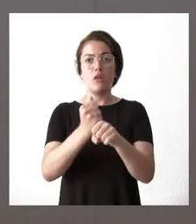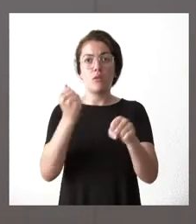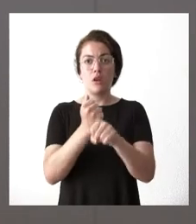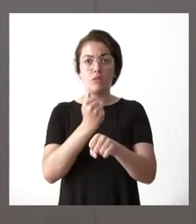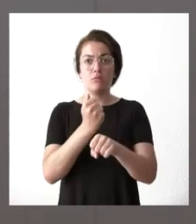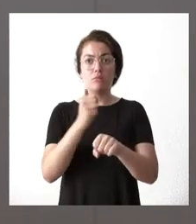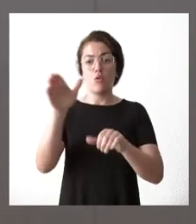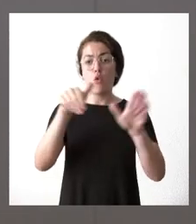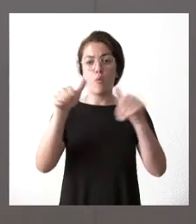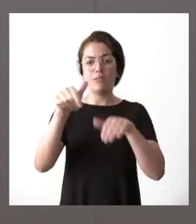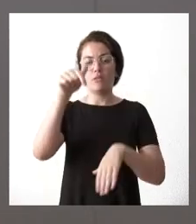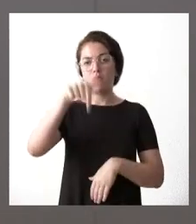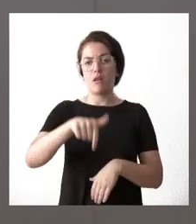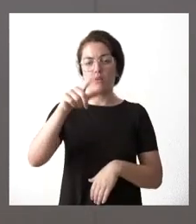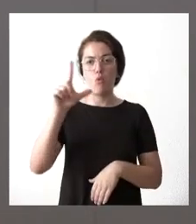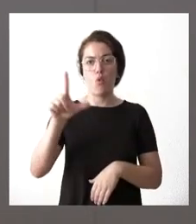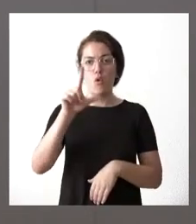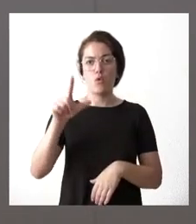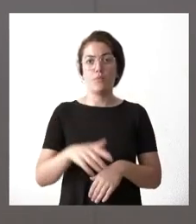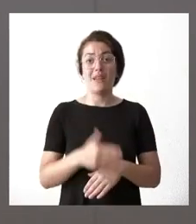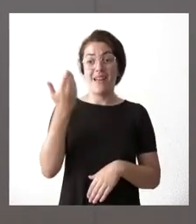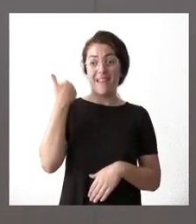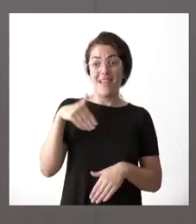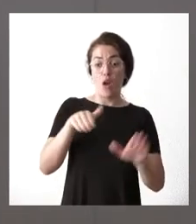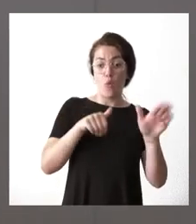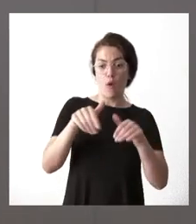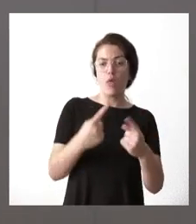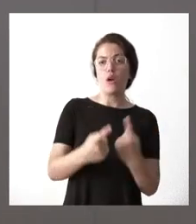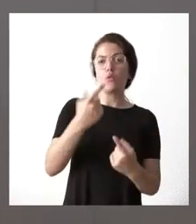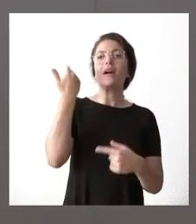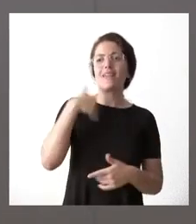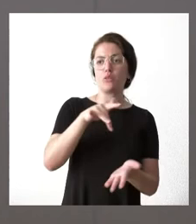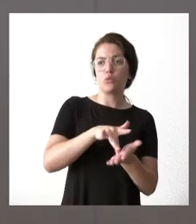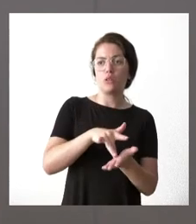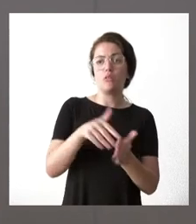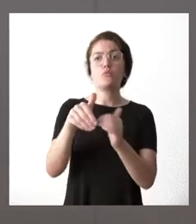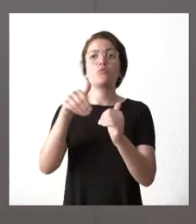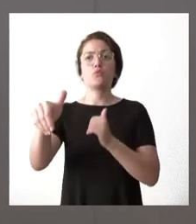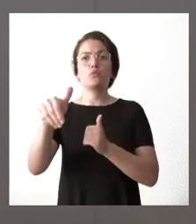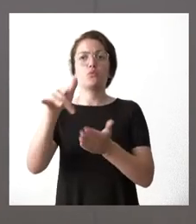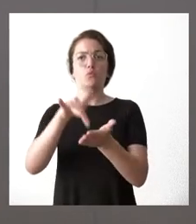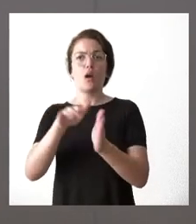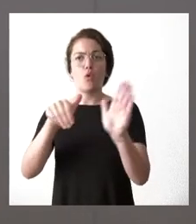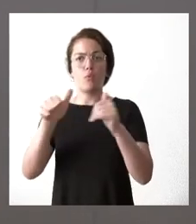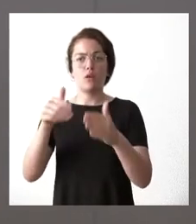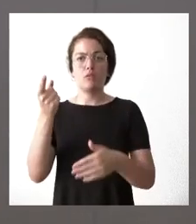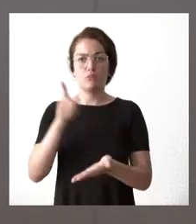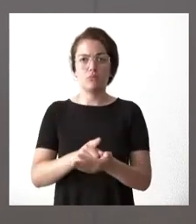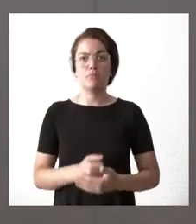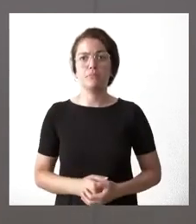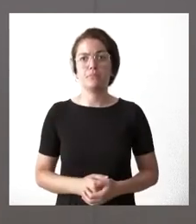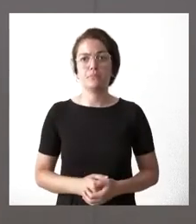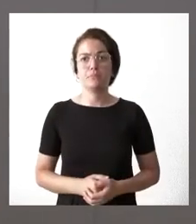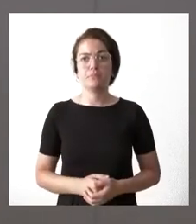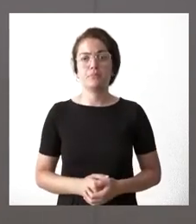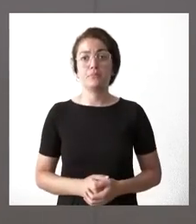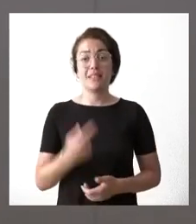convocatorias previstas para este mes de julio entre lo que ya se ha convocado que algunas han convocado y lo que se convocará próximamente saben ustedes que ha habido